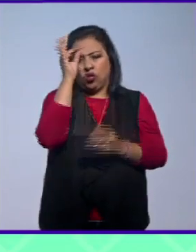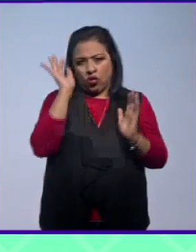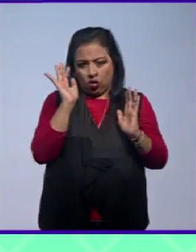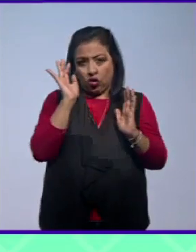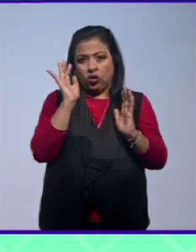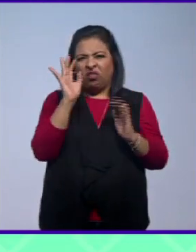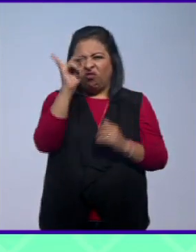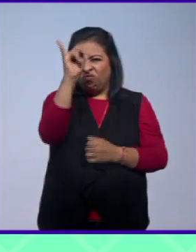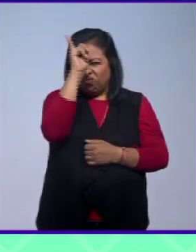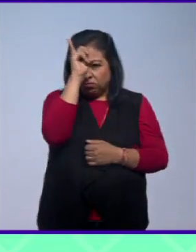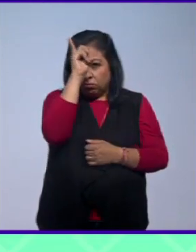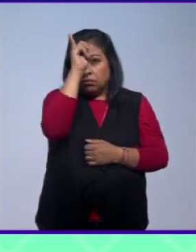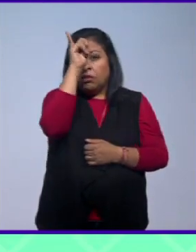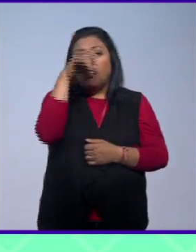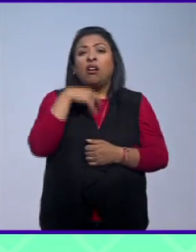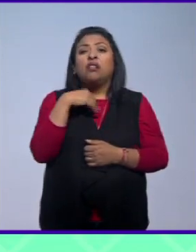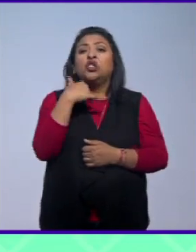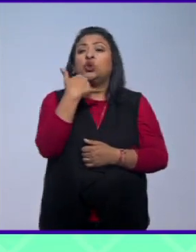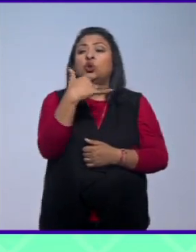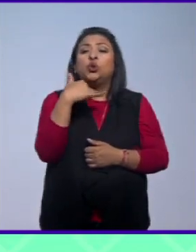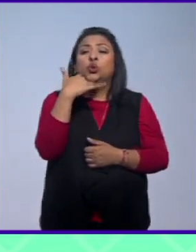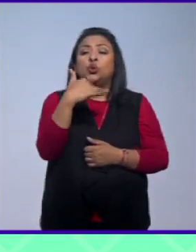that are currently running our country